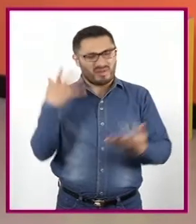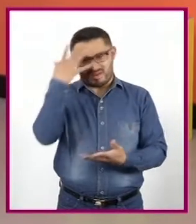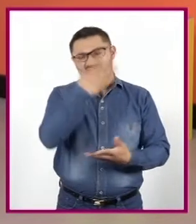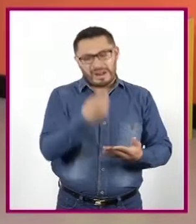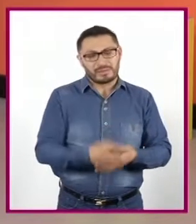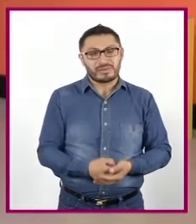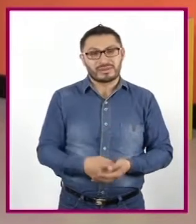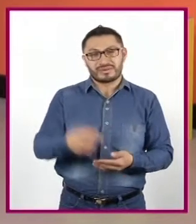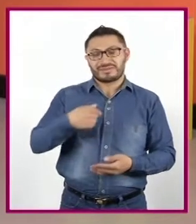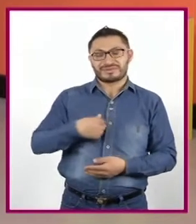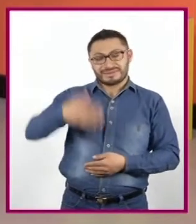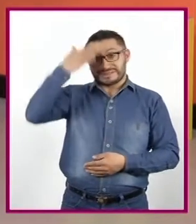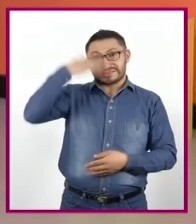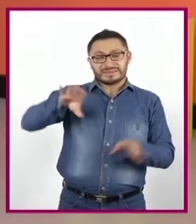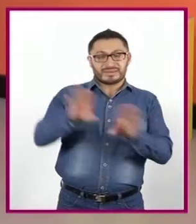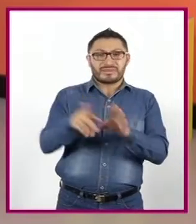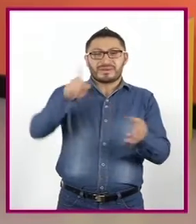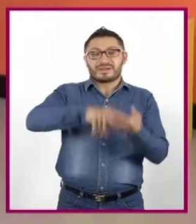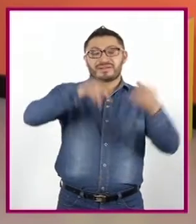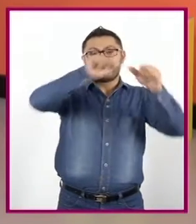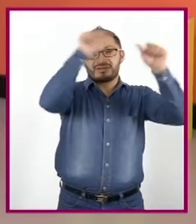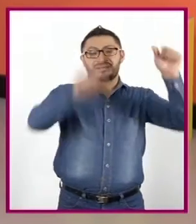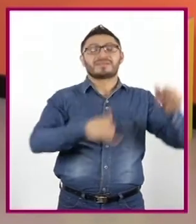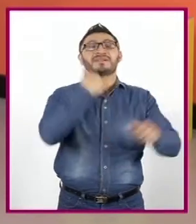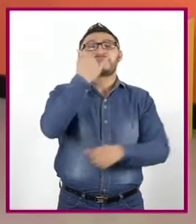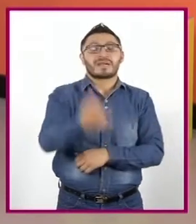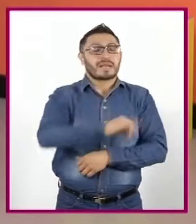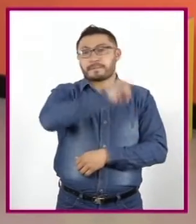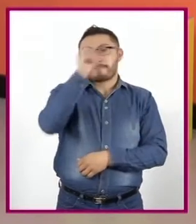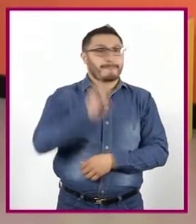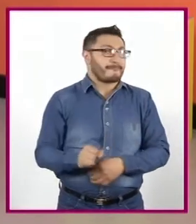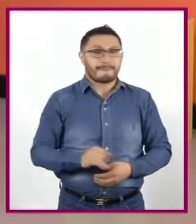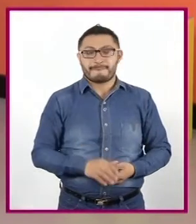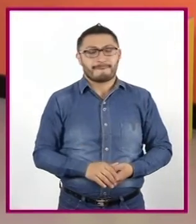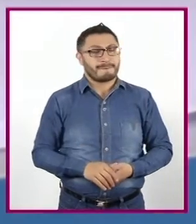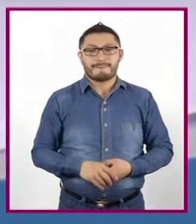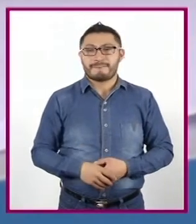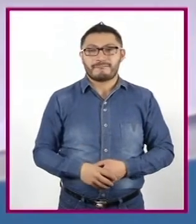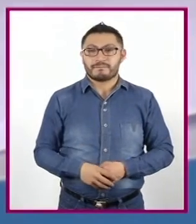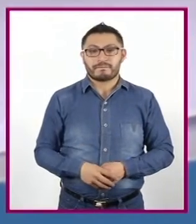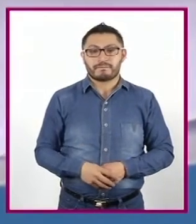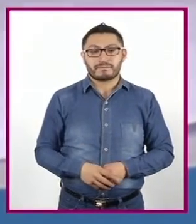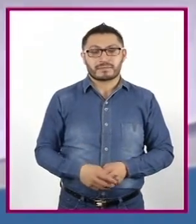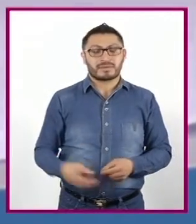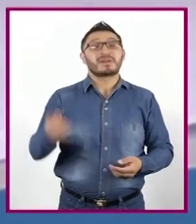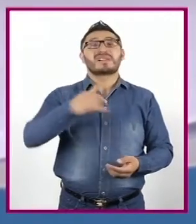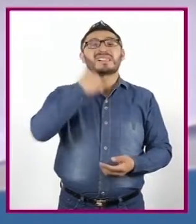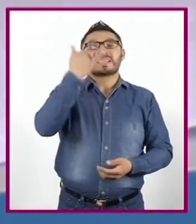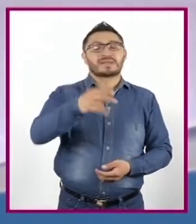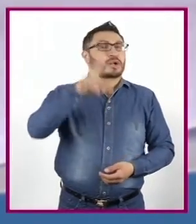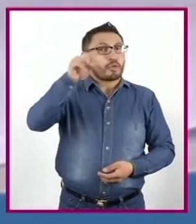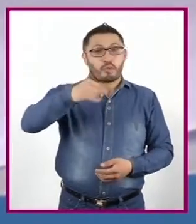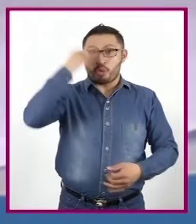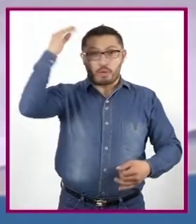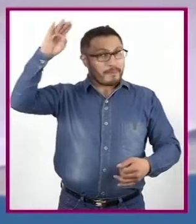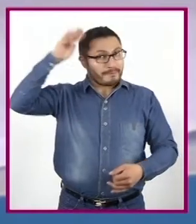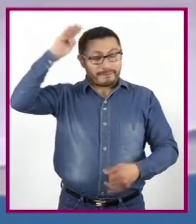que escuché por ahí que en el arte no hay errores. En el arte no hay errores. El error es no imaginar.